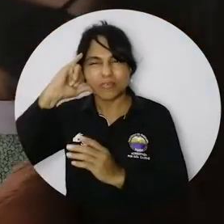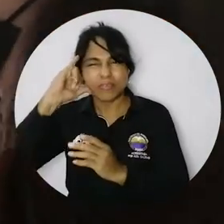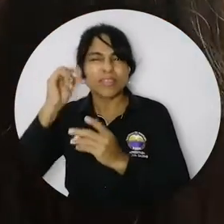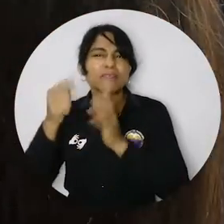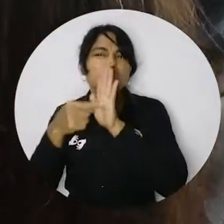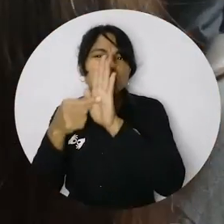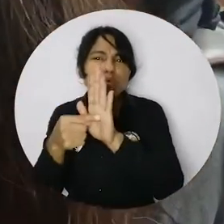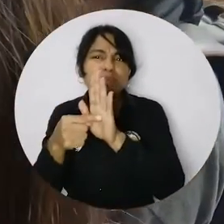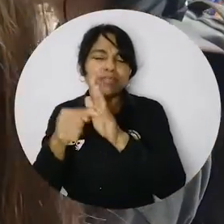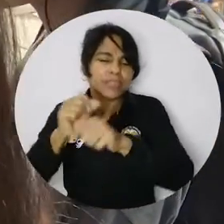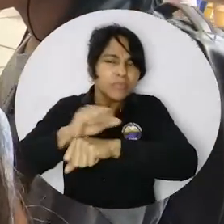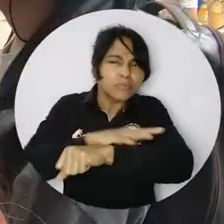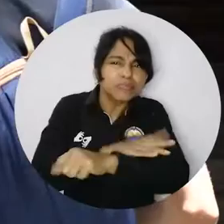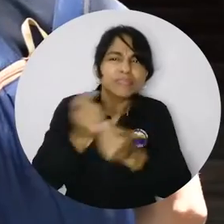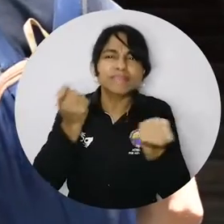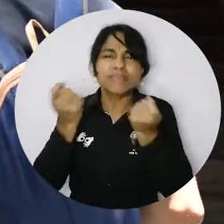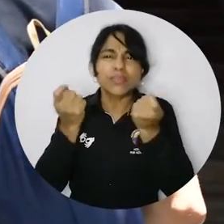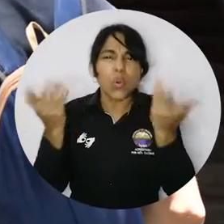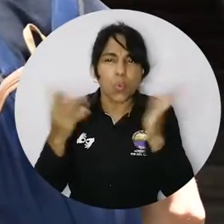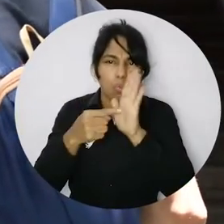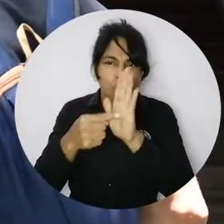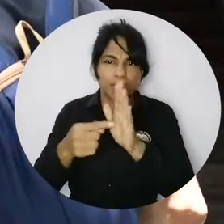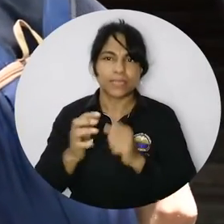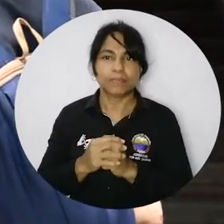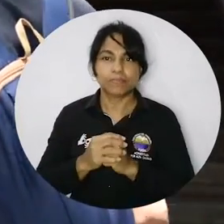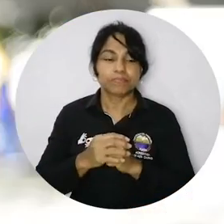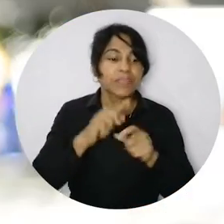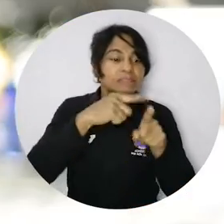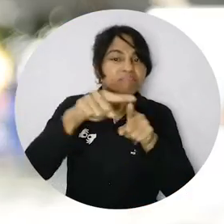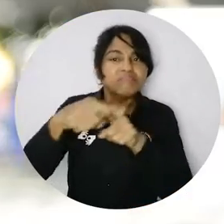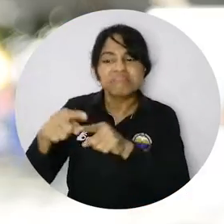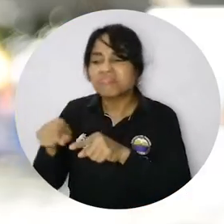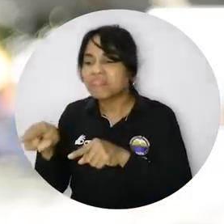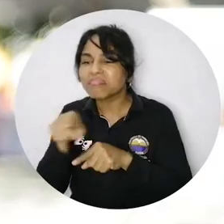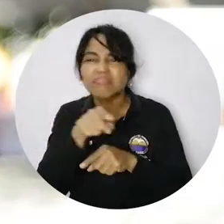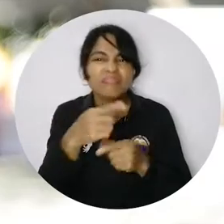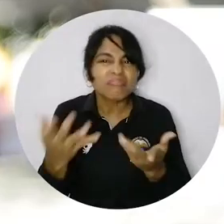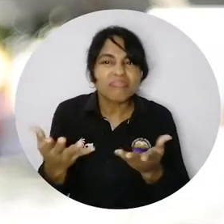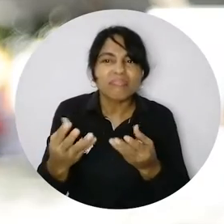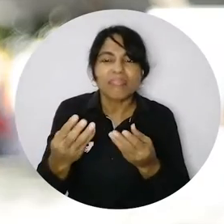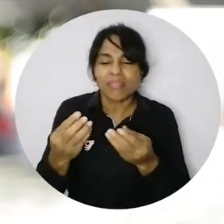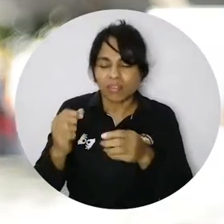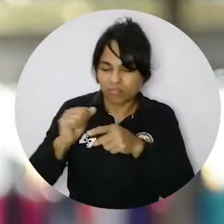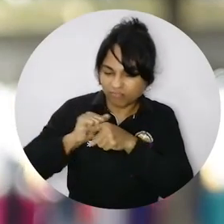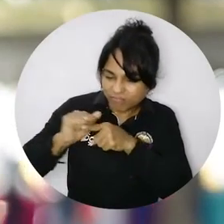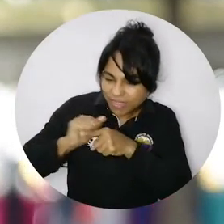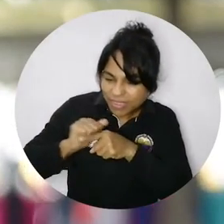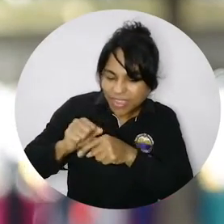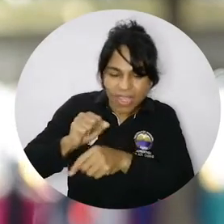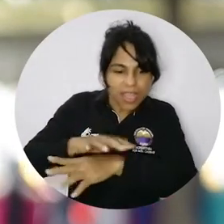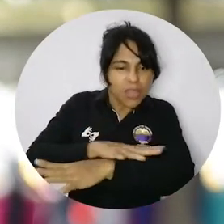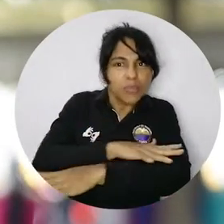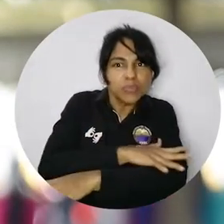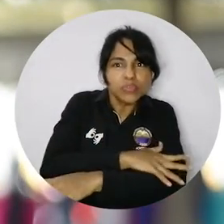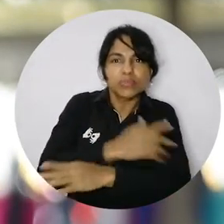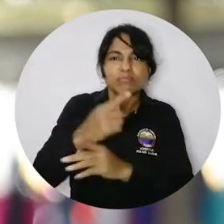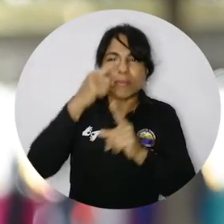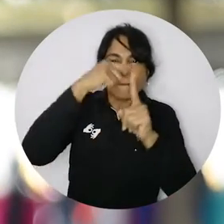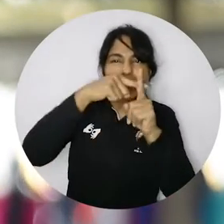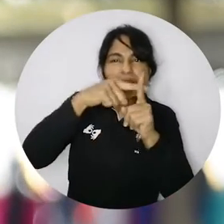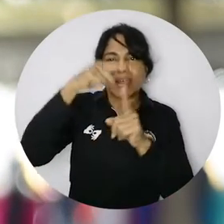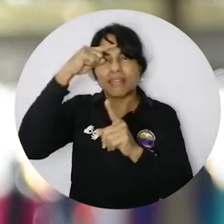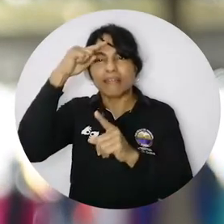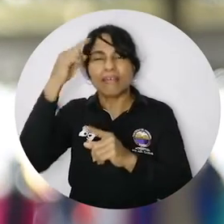intervinieron para enseñar distintas estrategias de afrontamiento de las emociones. En estos diferentes estados lo que buscan es trabajar todas las emociones tanto